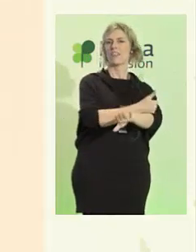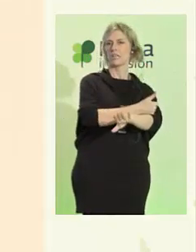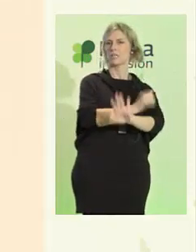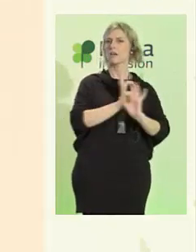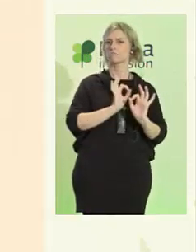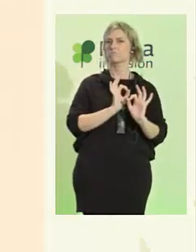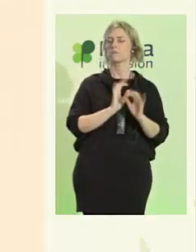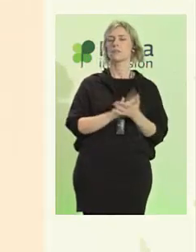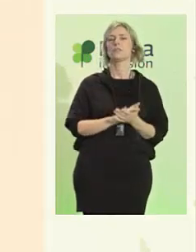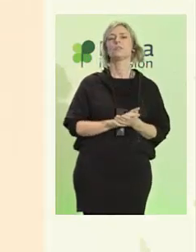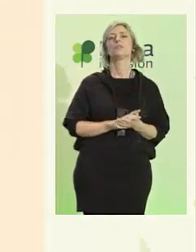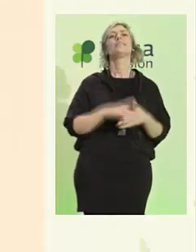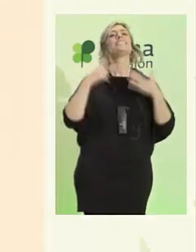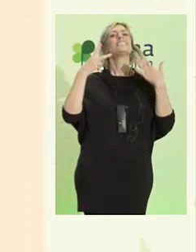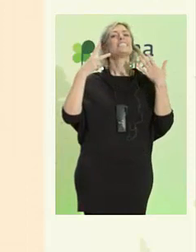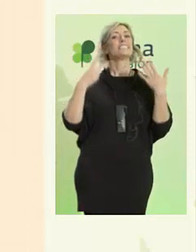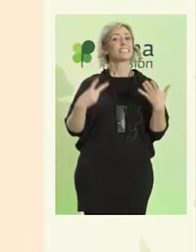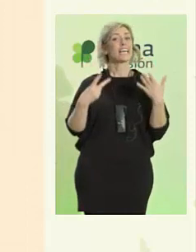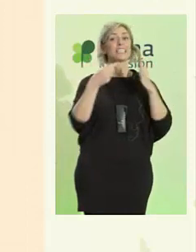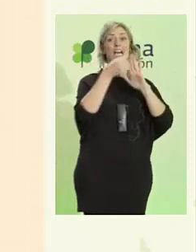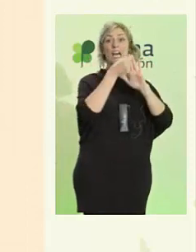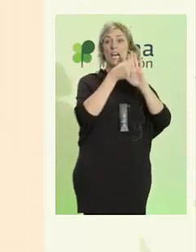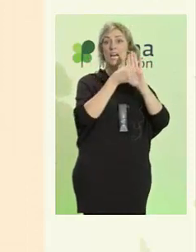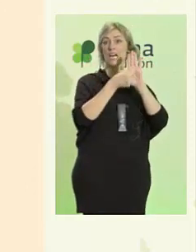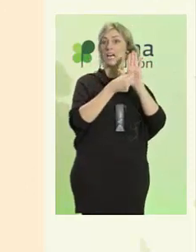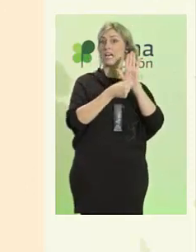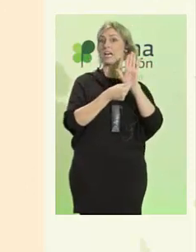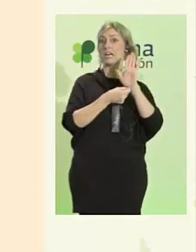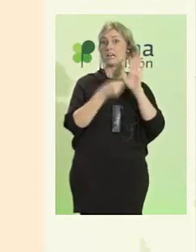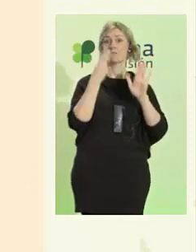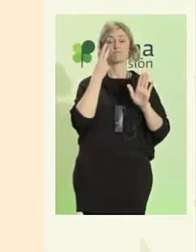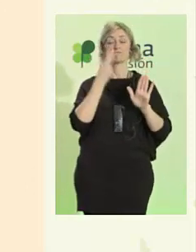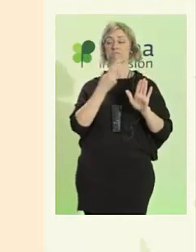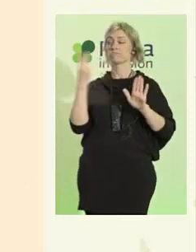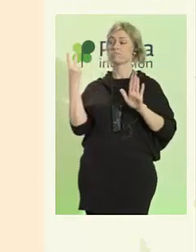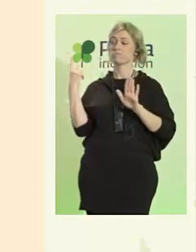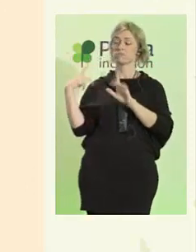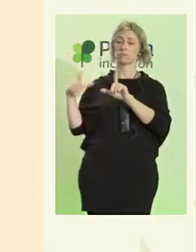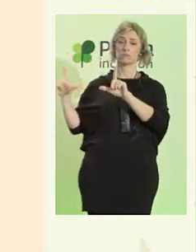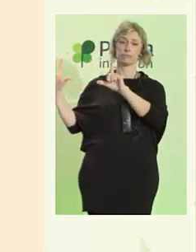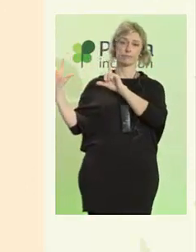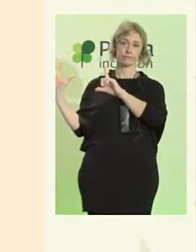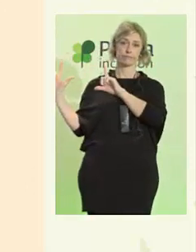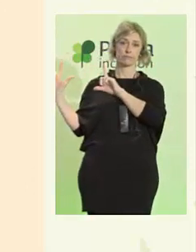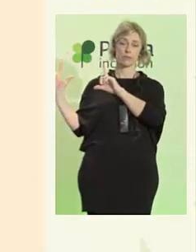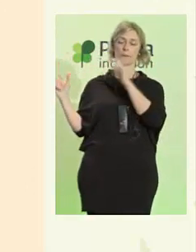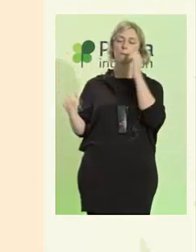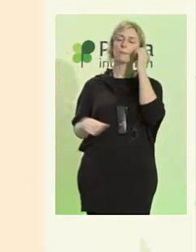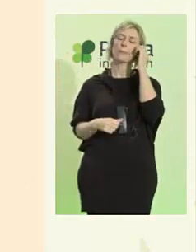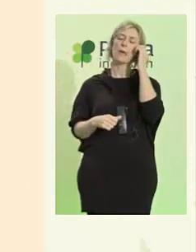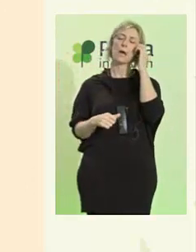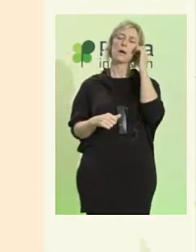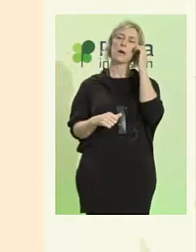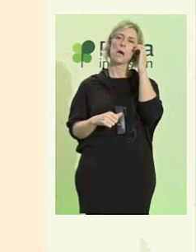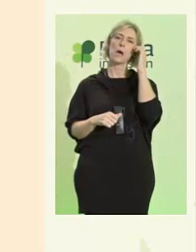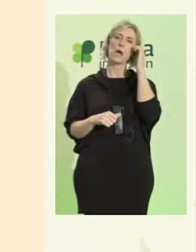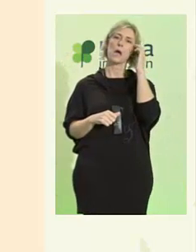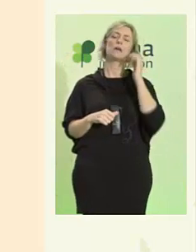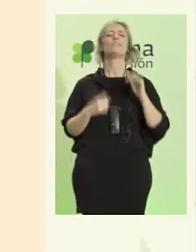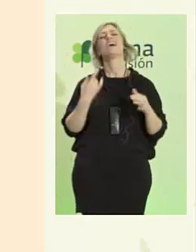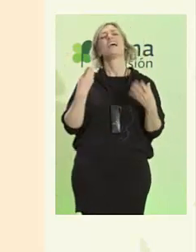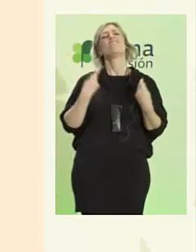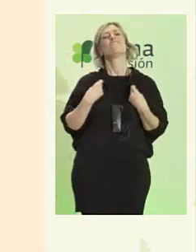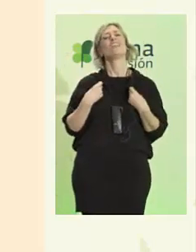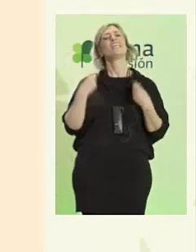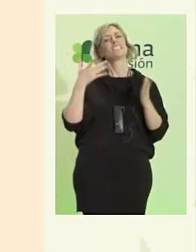Estas siete claves son las que ven aquí en pantalla. Empieza con tener significado en la